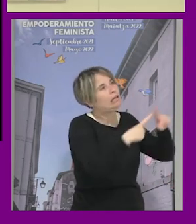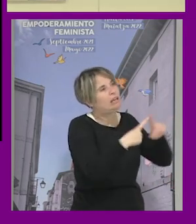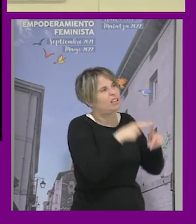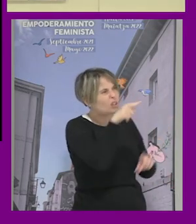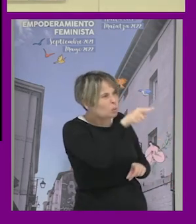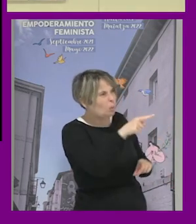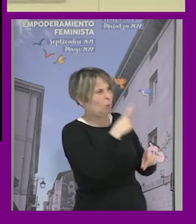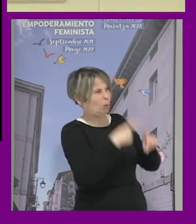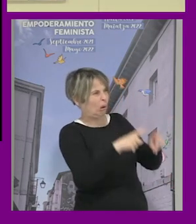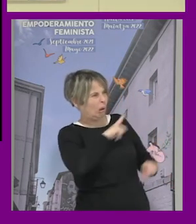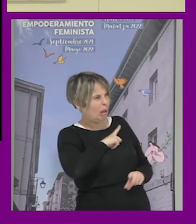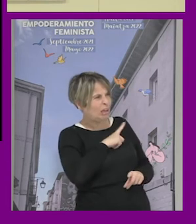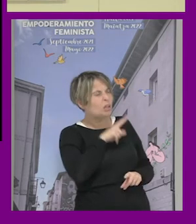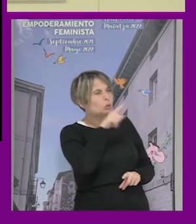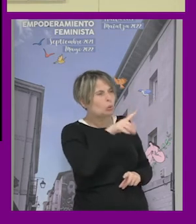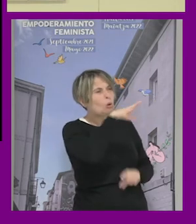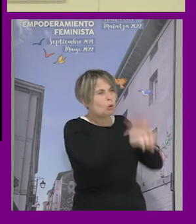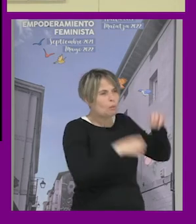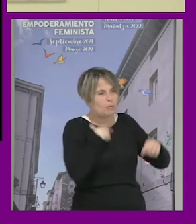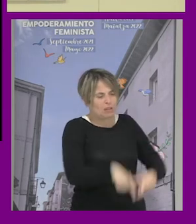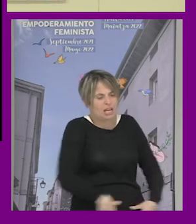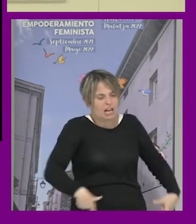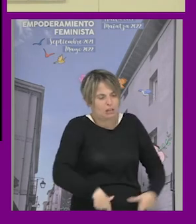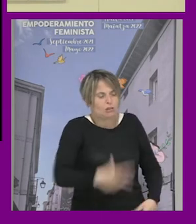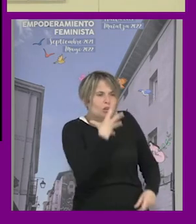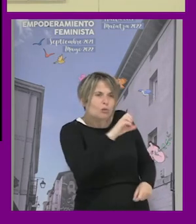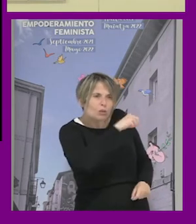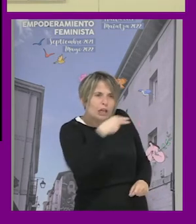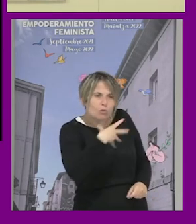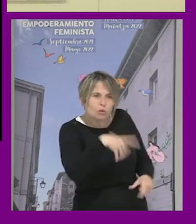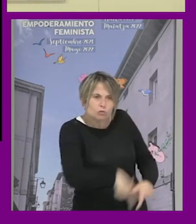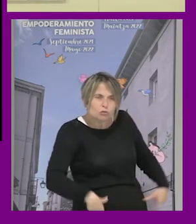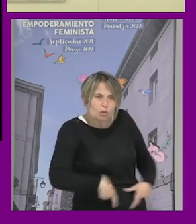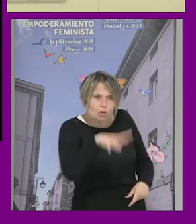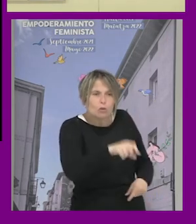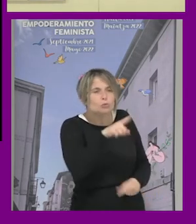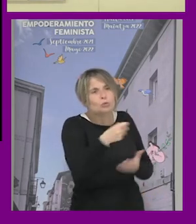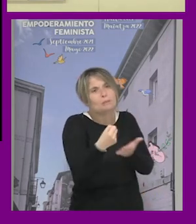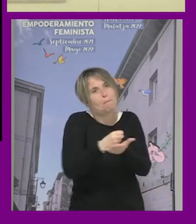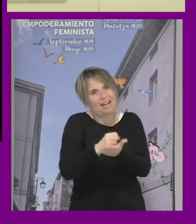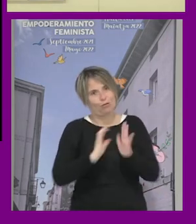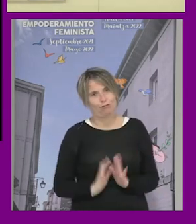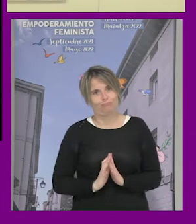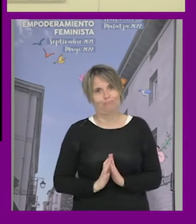coño vas a ser gay tú? ¿tú puedes comprar calzoncillos de 50 euros? no ¿verdad? tú lo que eres es maricón